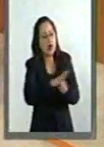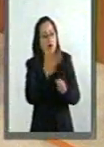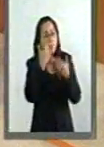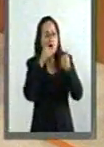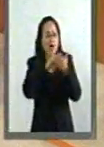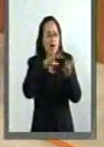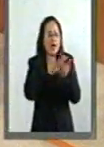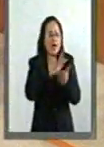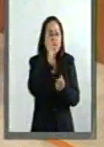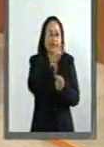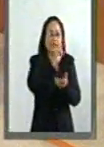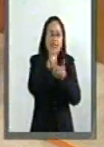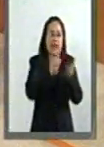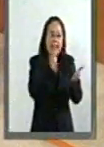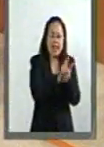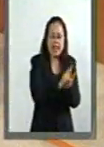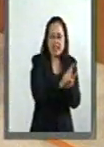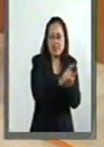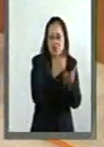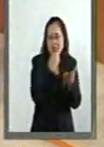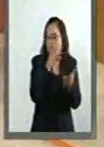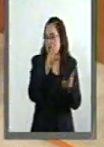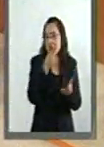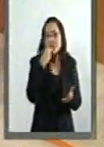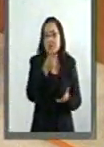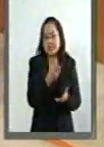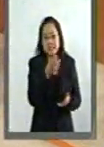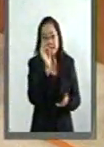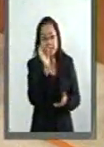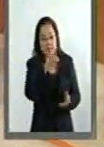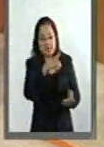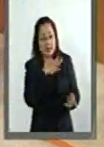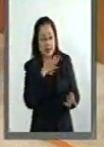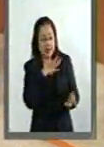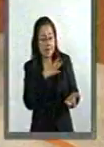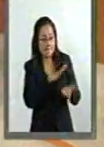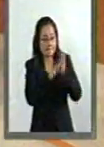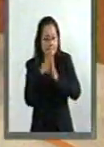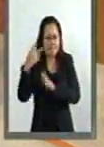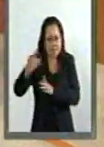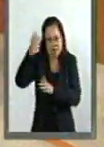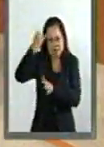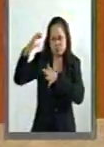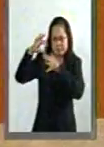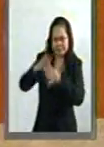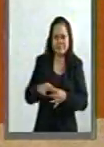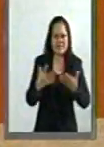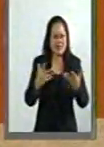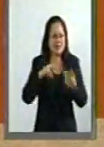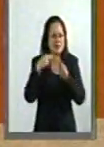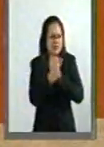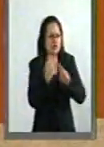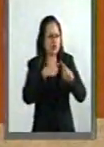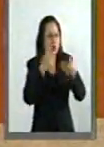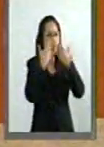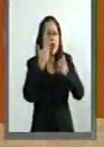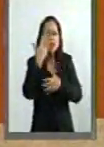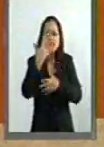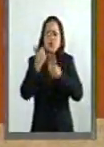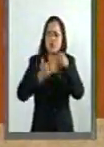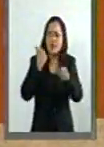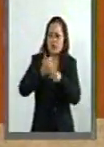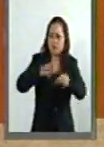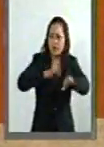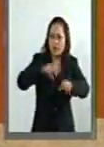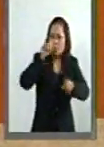estipulado en la ley esto podría ser válido en la interpretación que ellos estaban dando. Yo creo que no cumple con los cinco años, compañeros